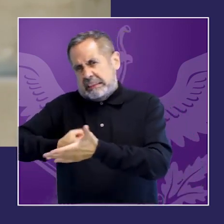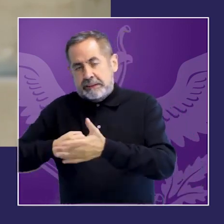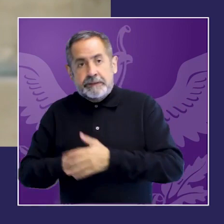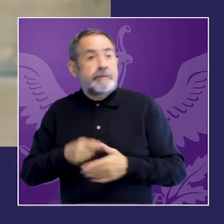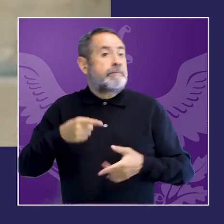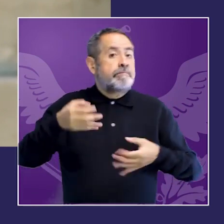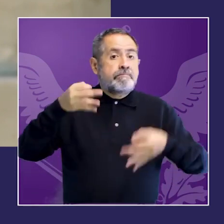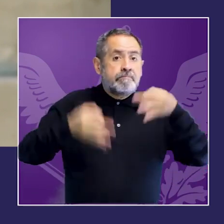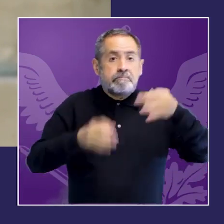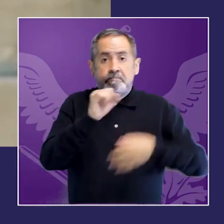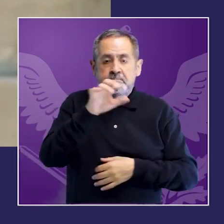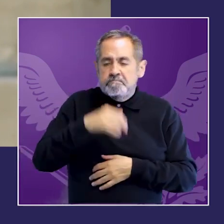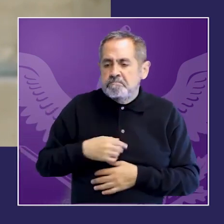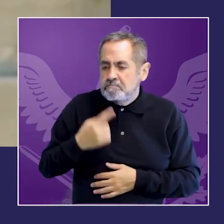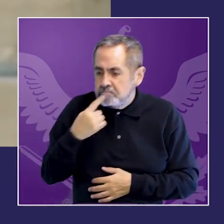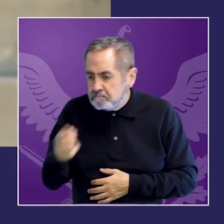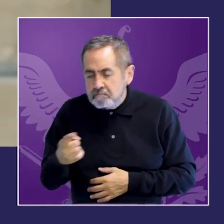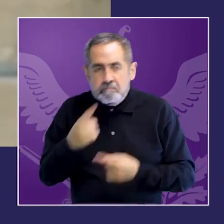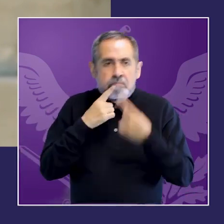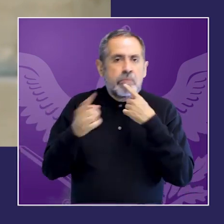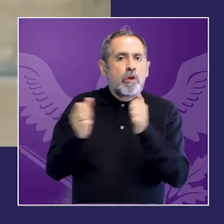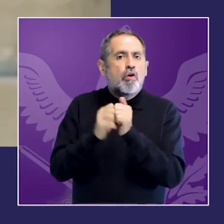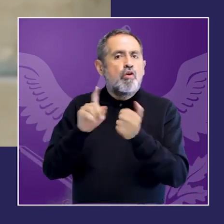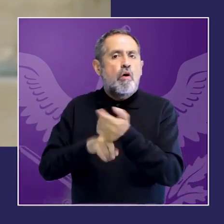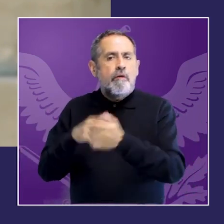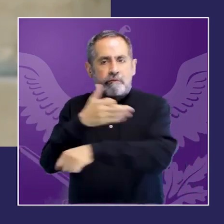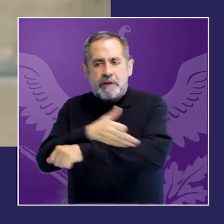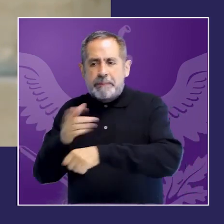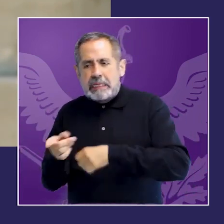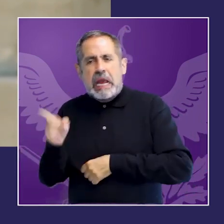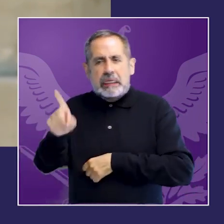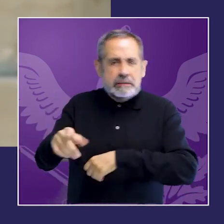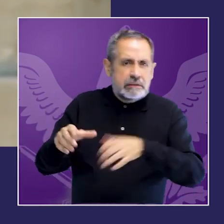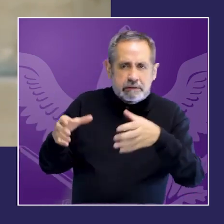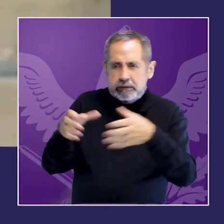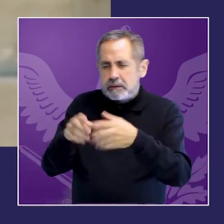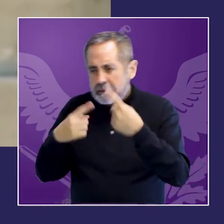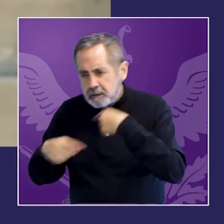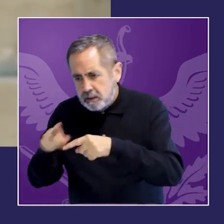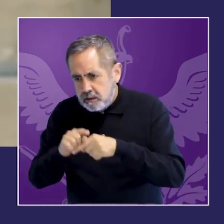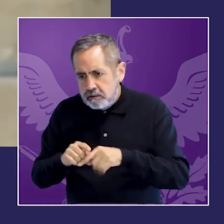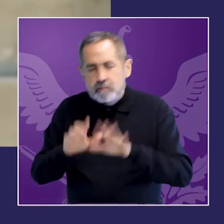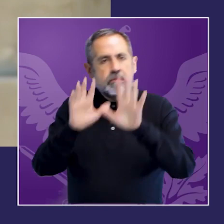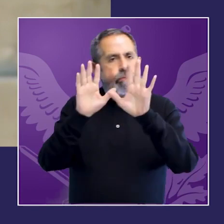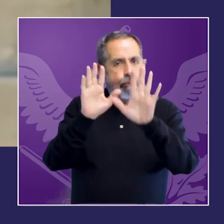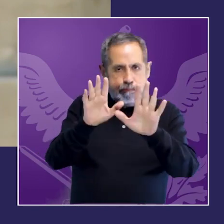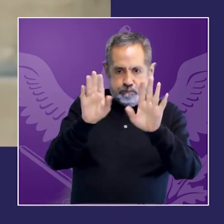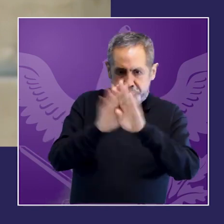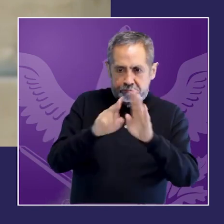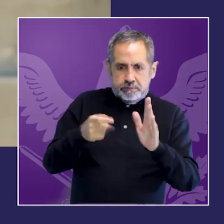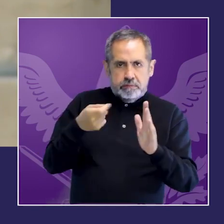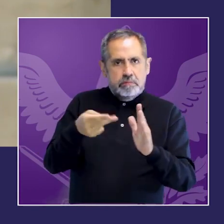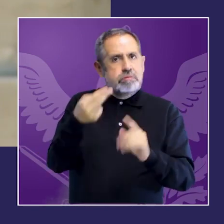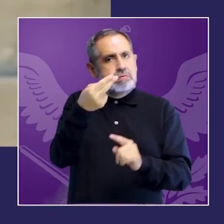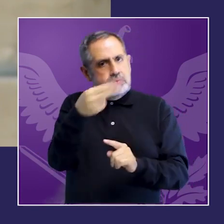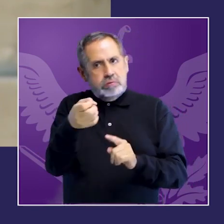repositorio de buenas prácticas constituye un aprendizaje institucional sumamente valioso para el futuro